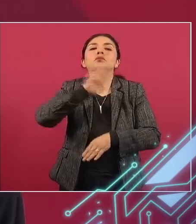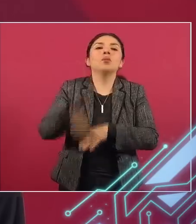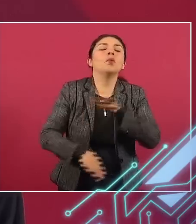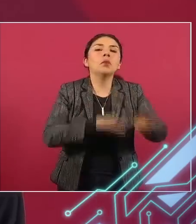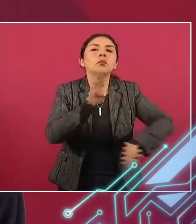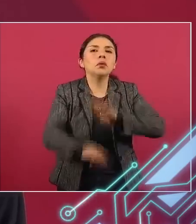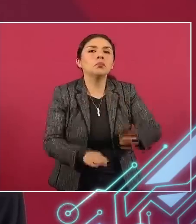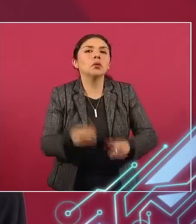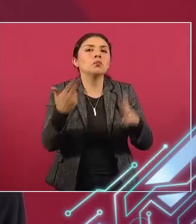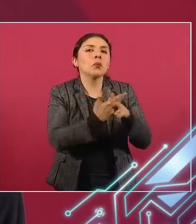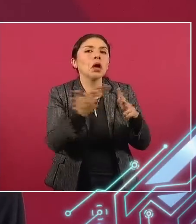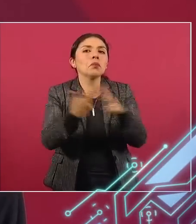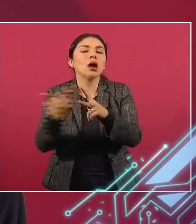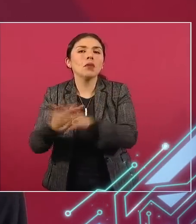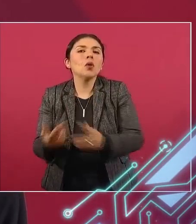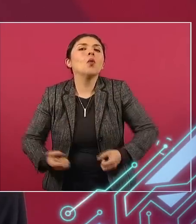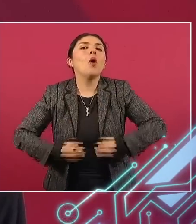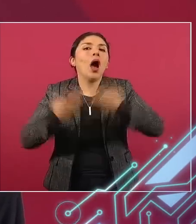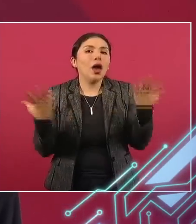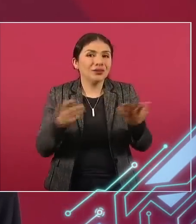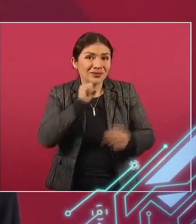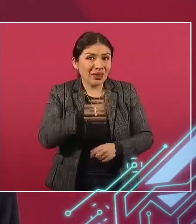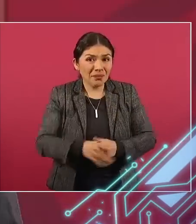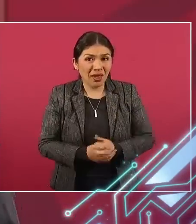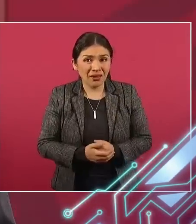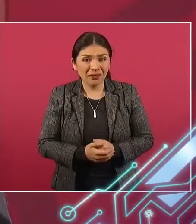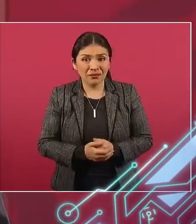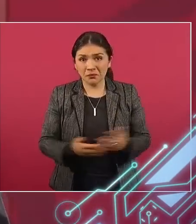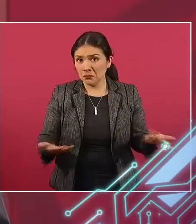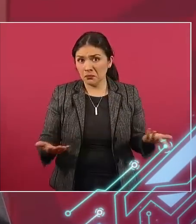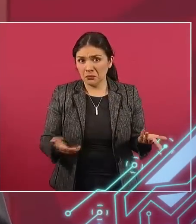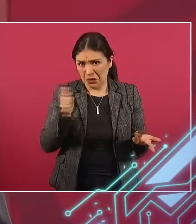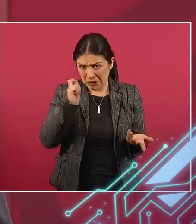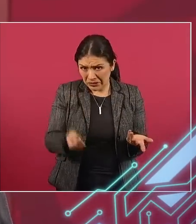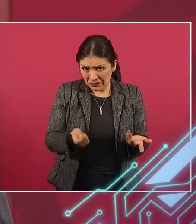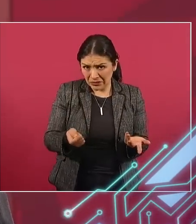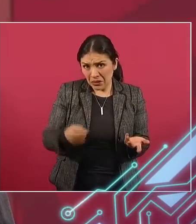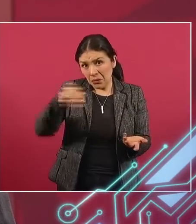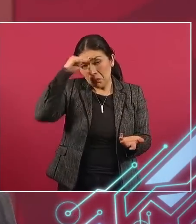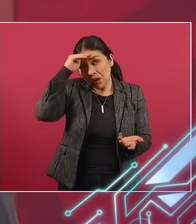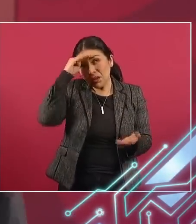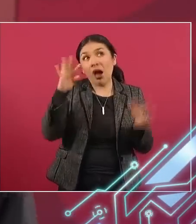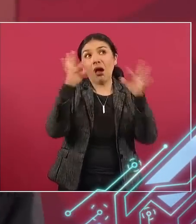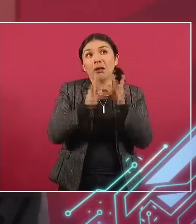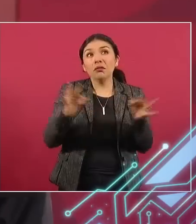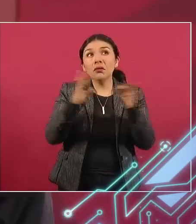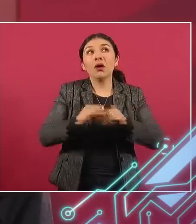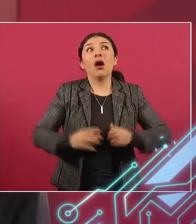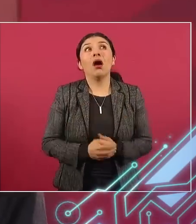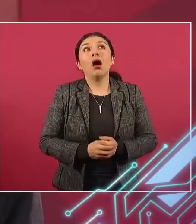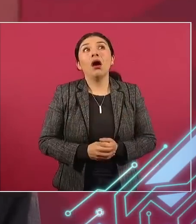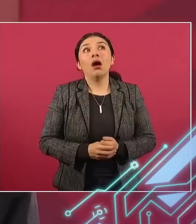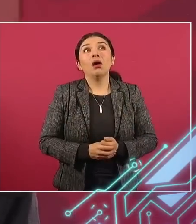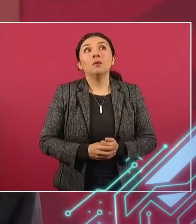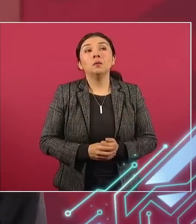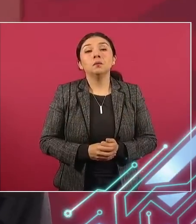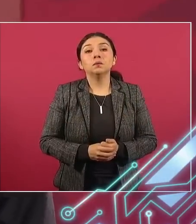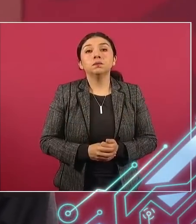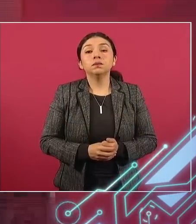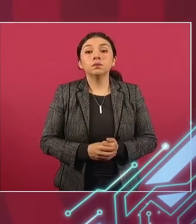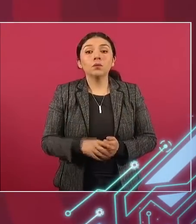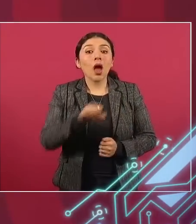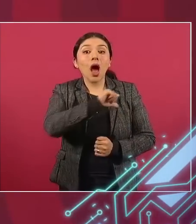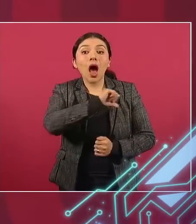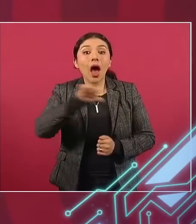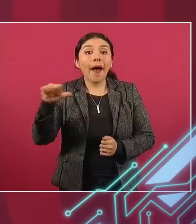Fueron asesinados. No está hablando de los